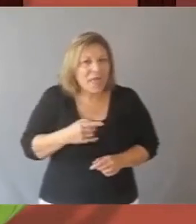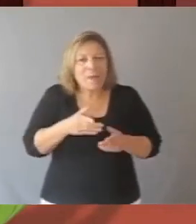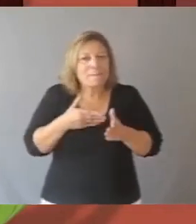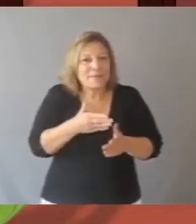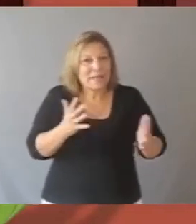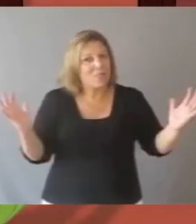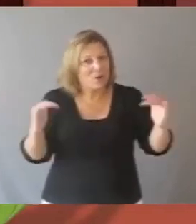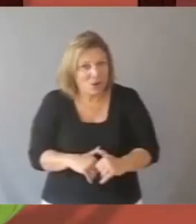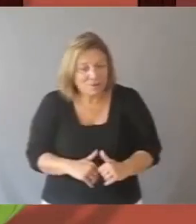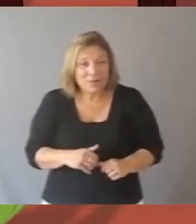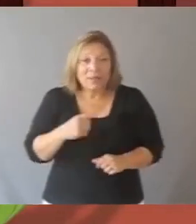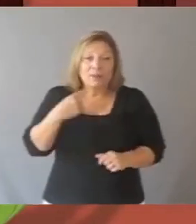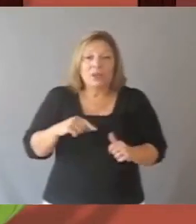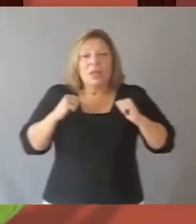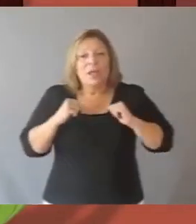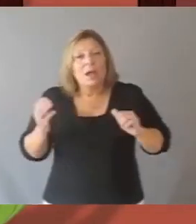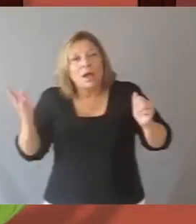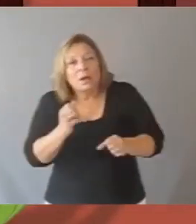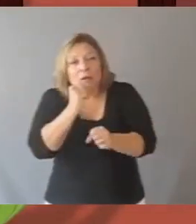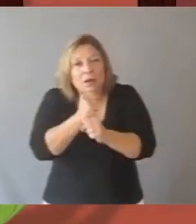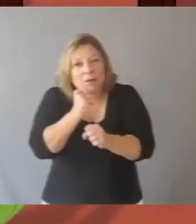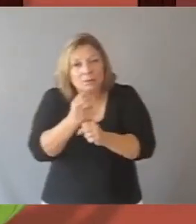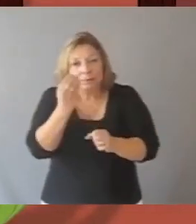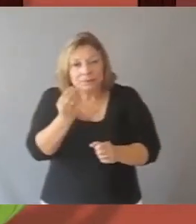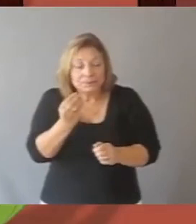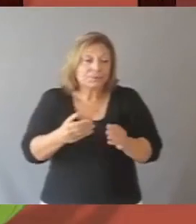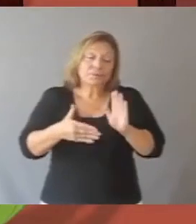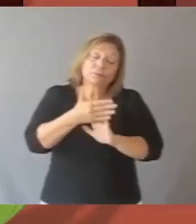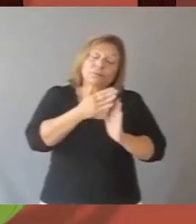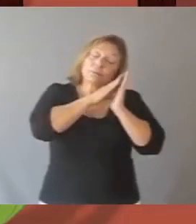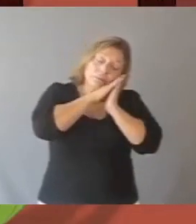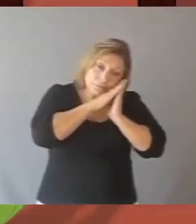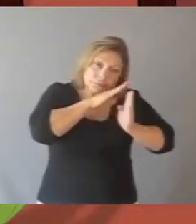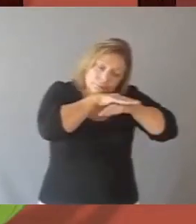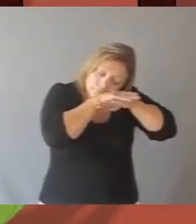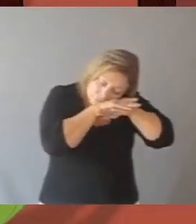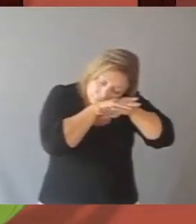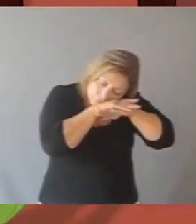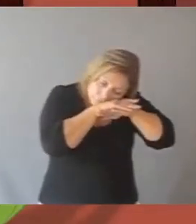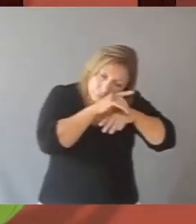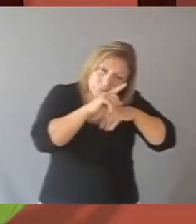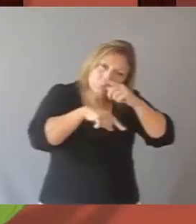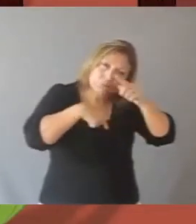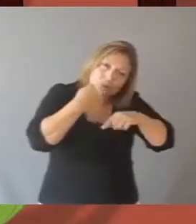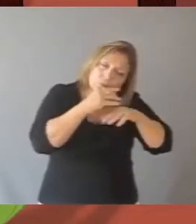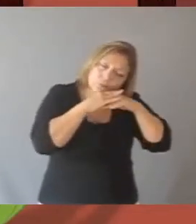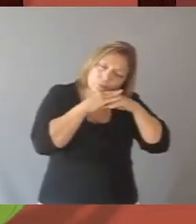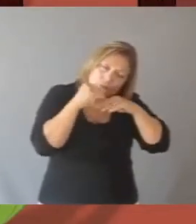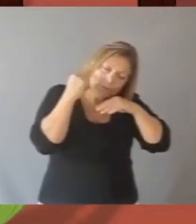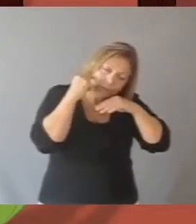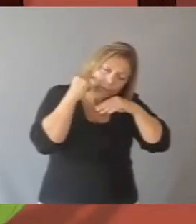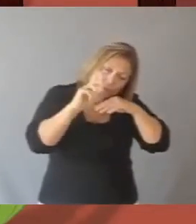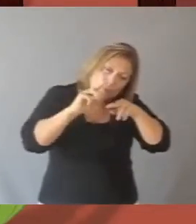vendría a espantar los pescados. Y como estaban muy cansados, se acostaron a dormir en la playa. Al otro día dormían todavía